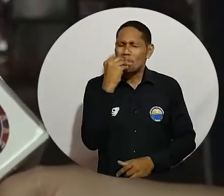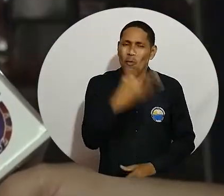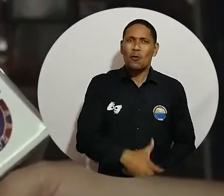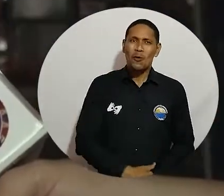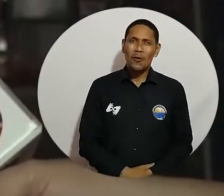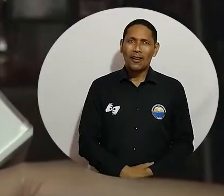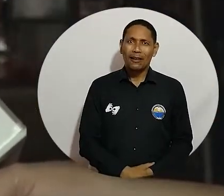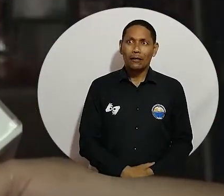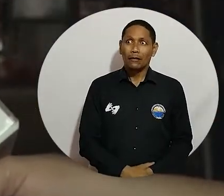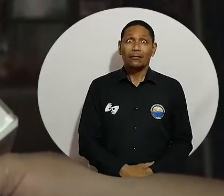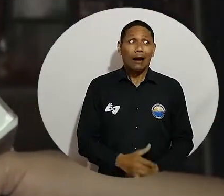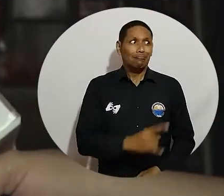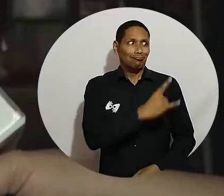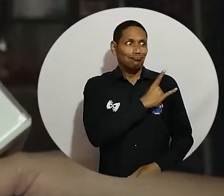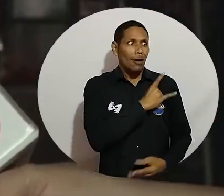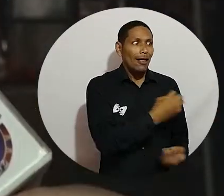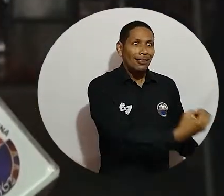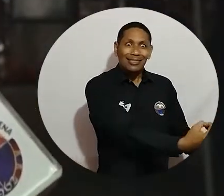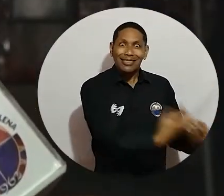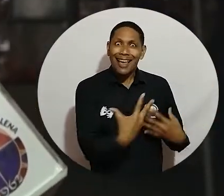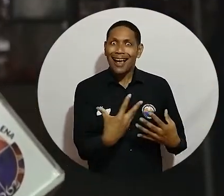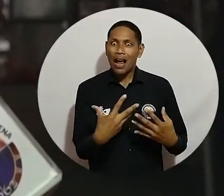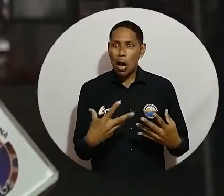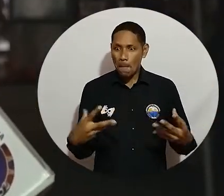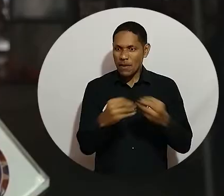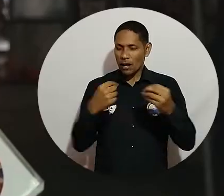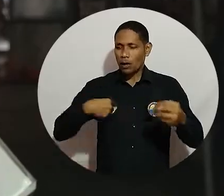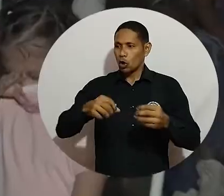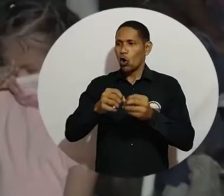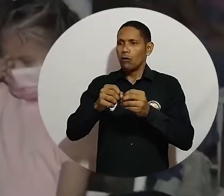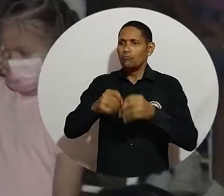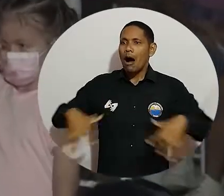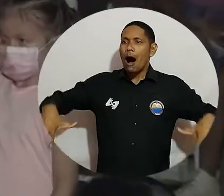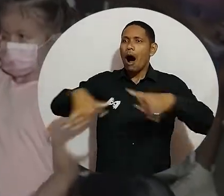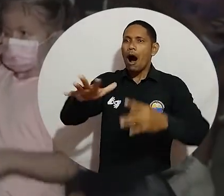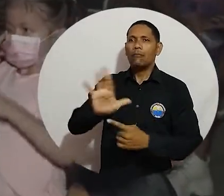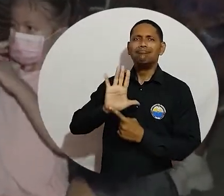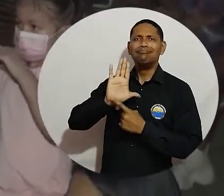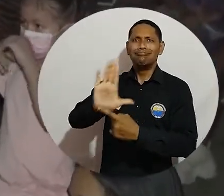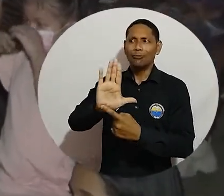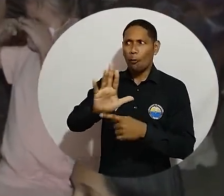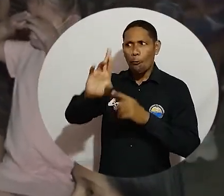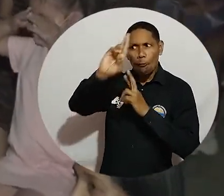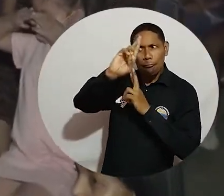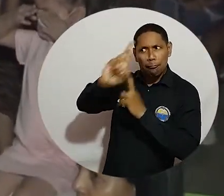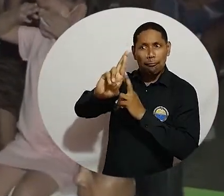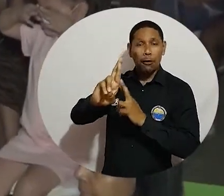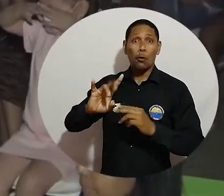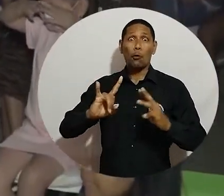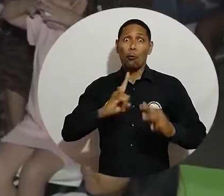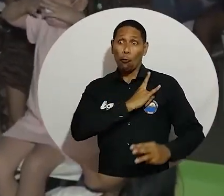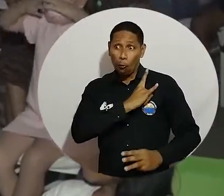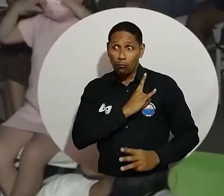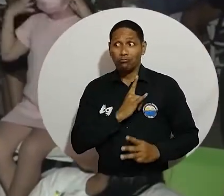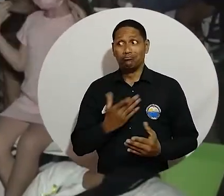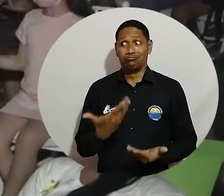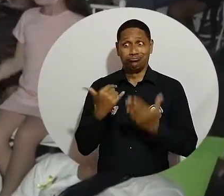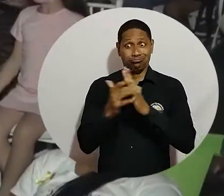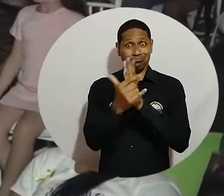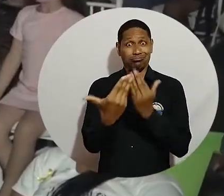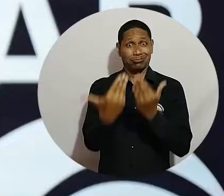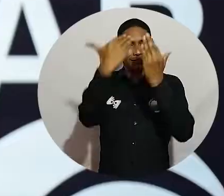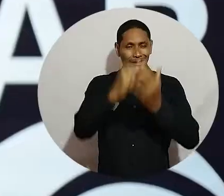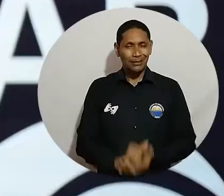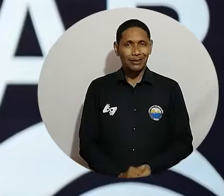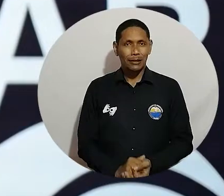es una oportunidad muy bonita que nos brinda la universidad para expandirnos, para reconocer el talento que hay en la